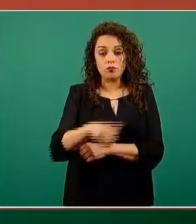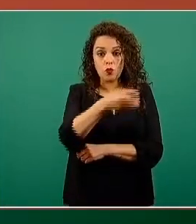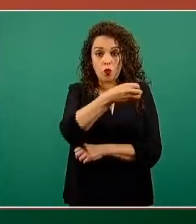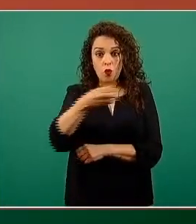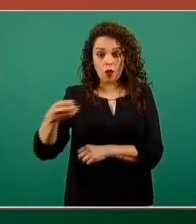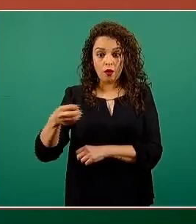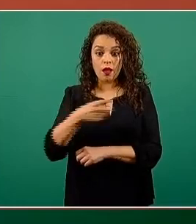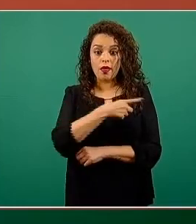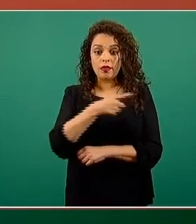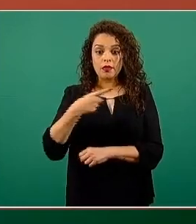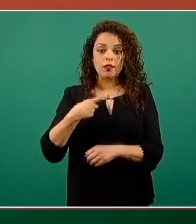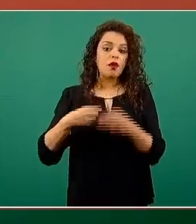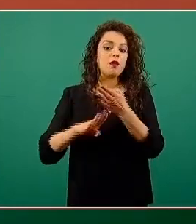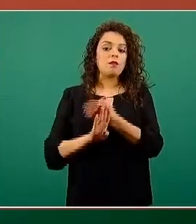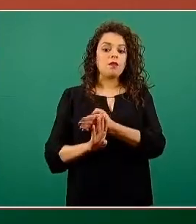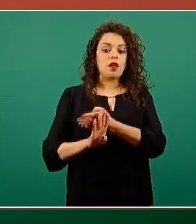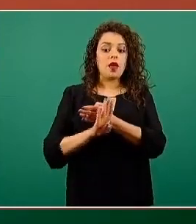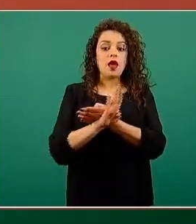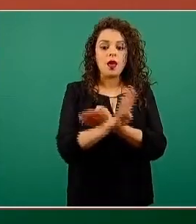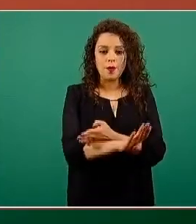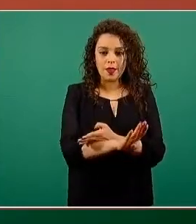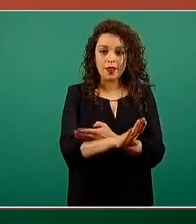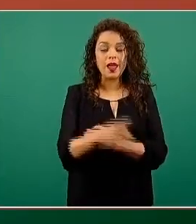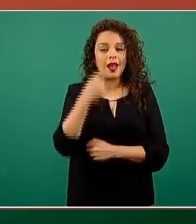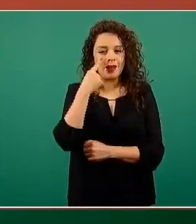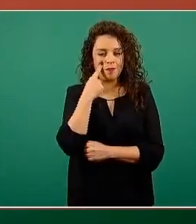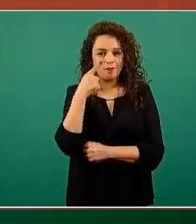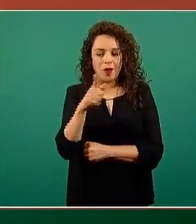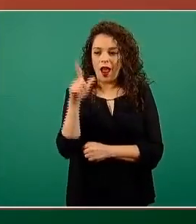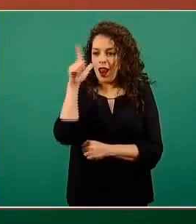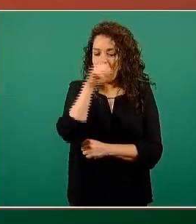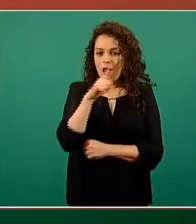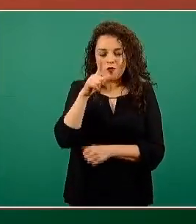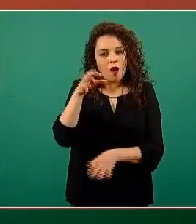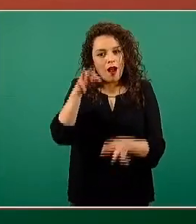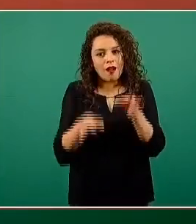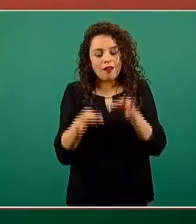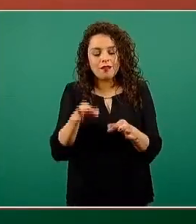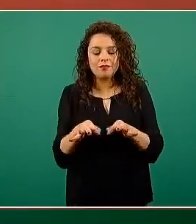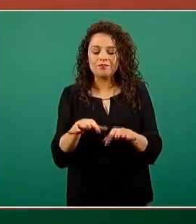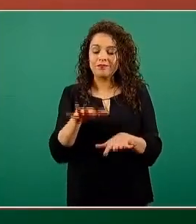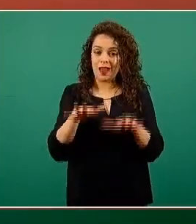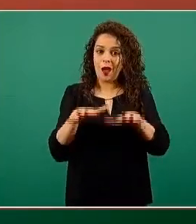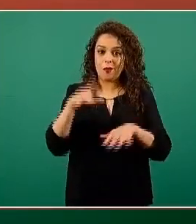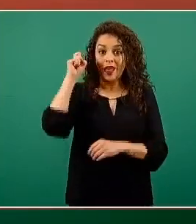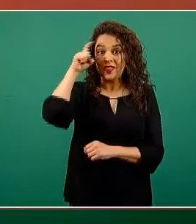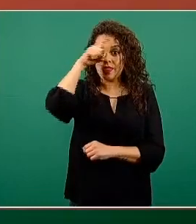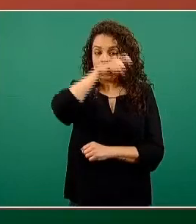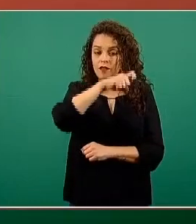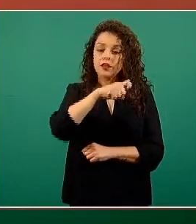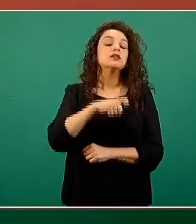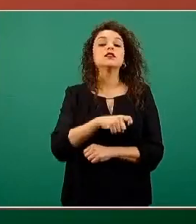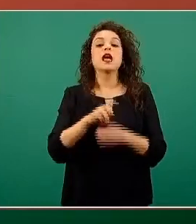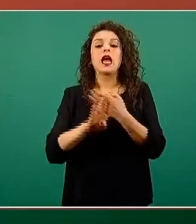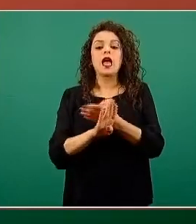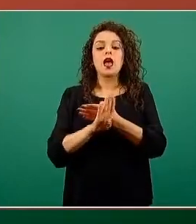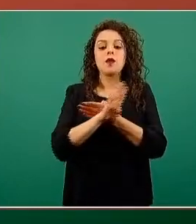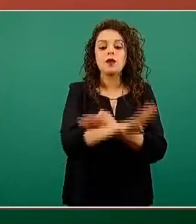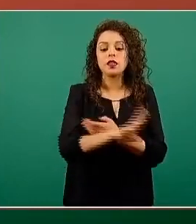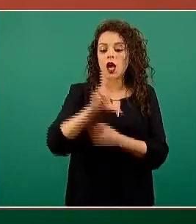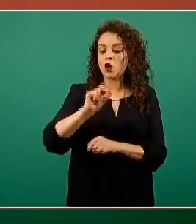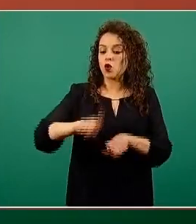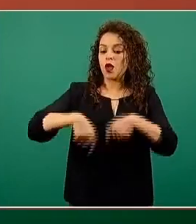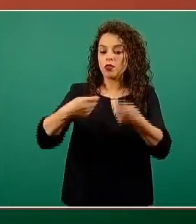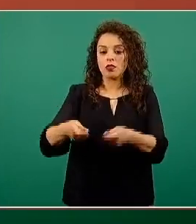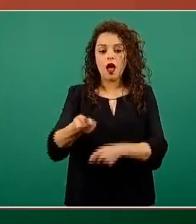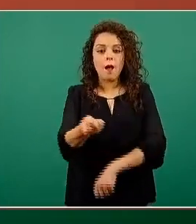evitar la negación, fíjense ustedes cómo en lenguaje jurídico a veces es complejo, evitar la negación del acceso